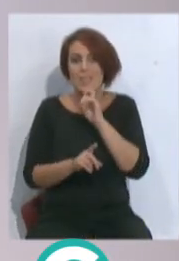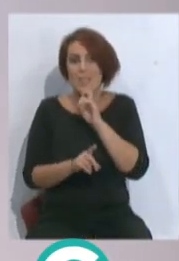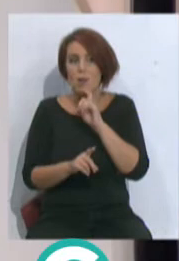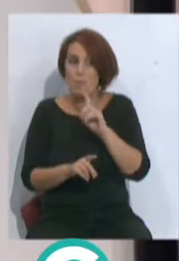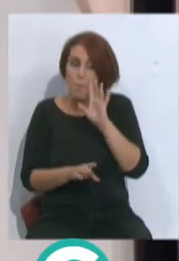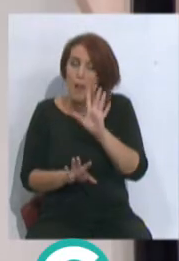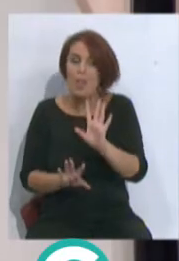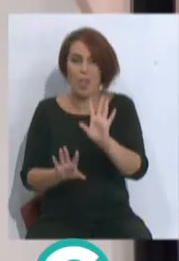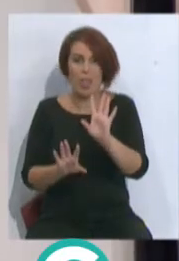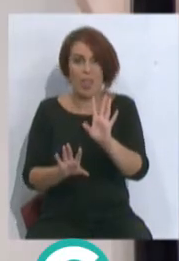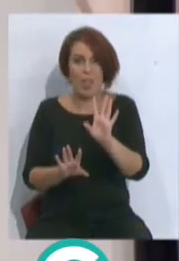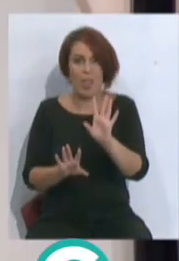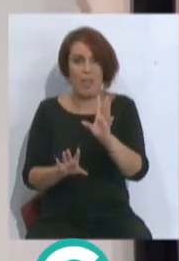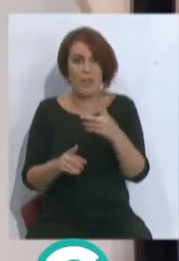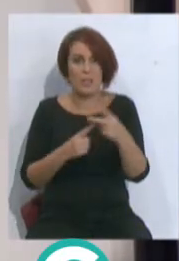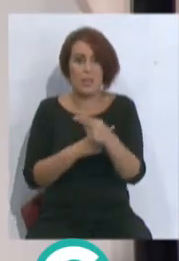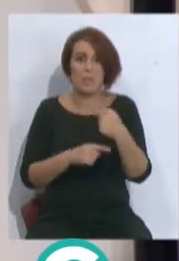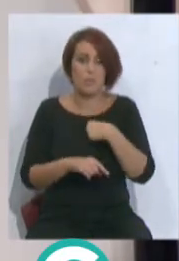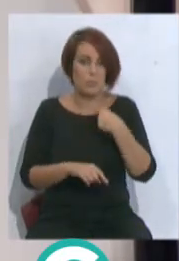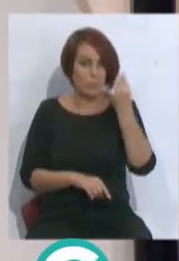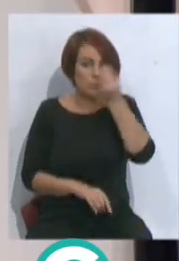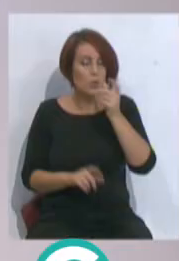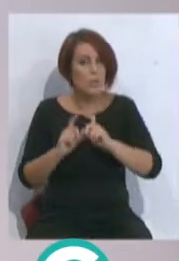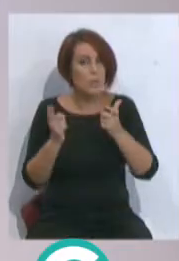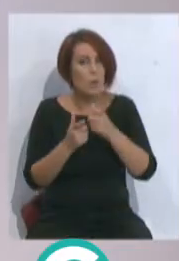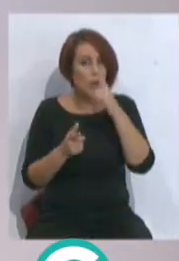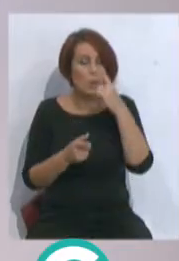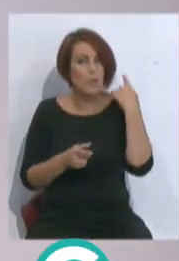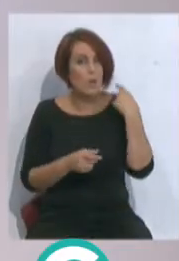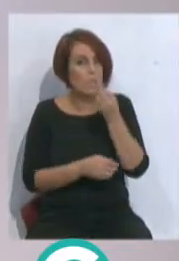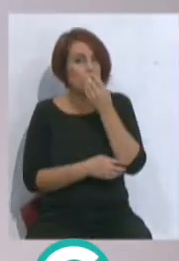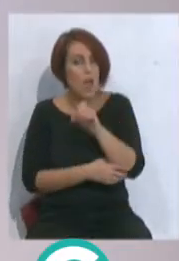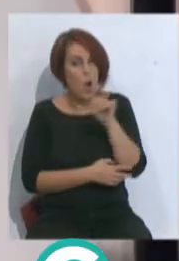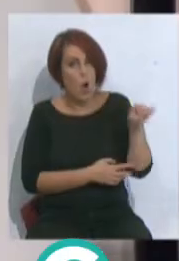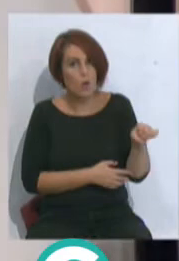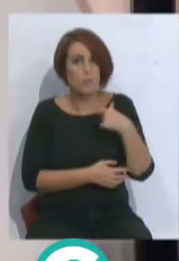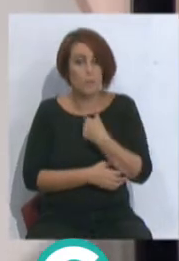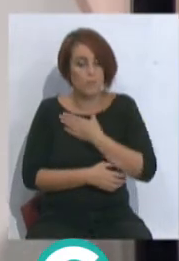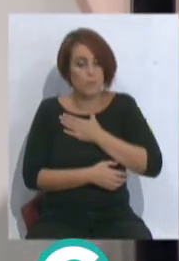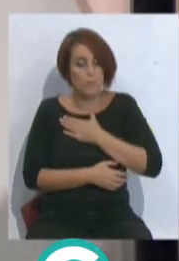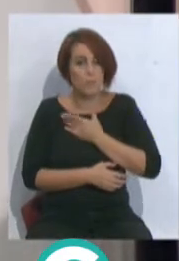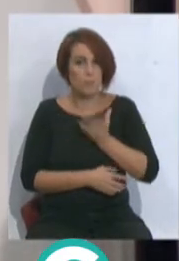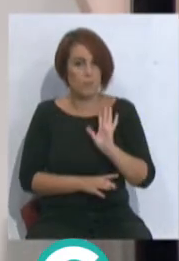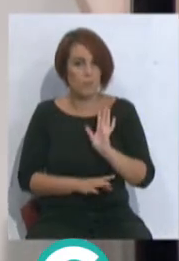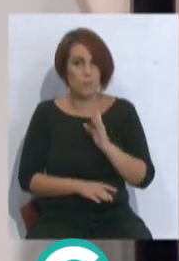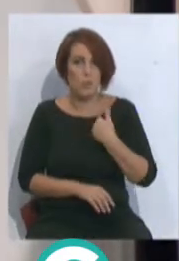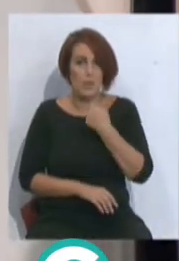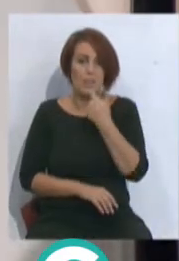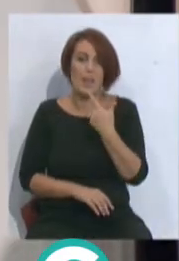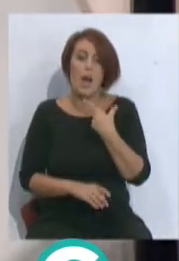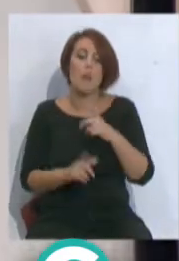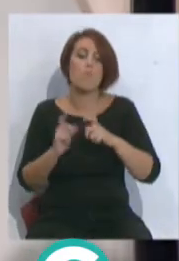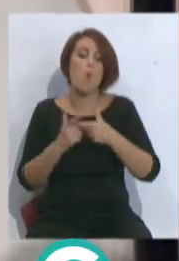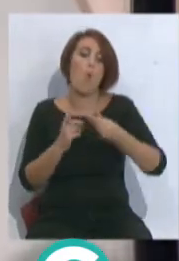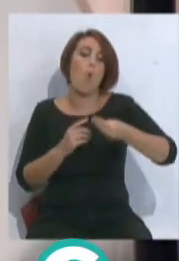parece que va a ser. Con estoy con eso, creo que la plantilla es mejor que la del año pasado, ¿eh? Yo... Yo creo, para mi gusto, creo que tiene más... No que diga que plantilla de calidad,